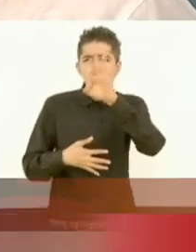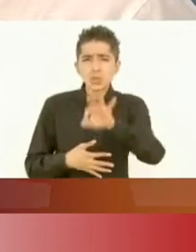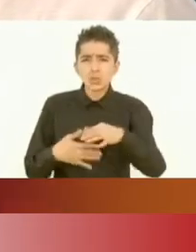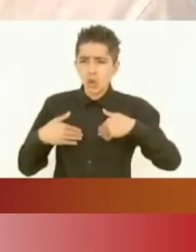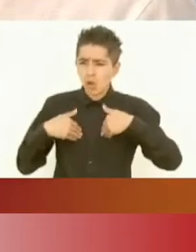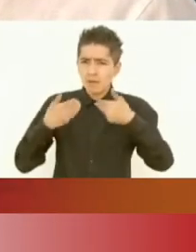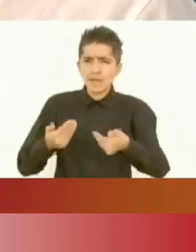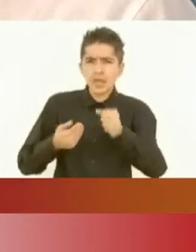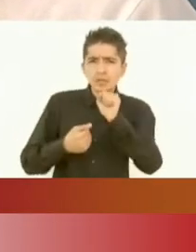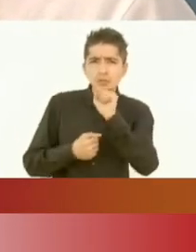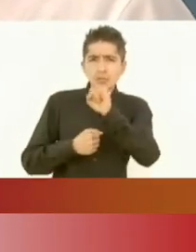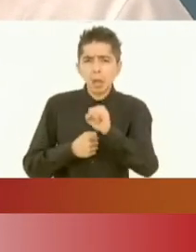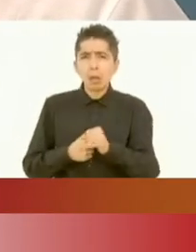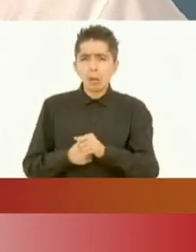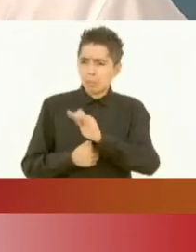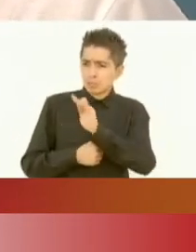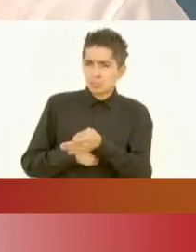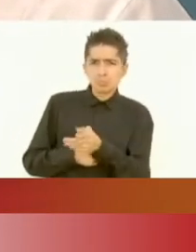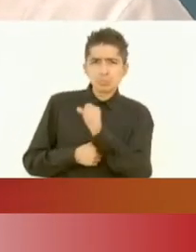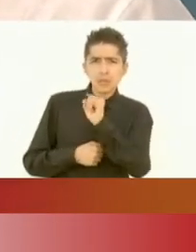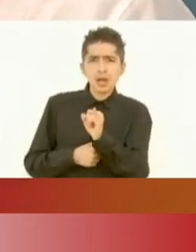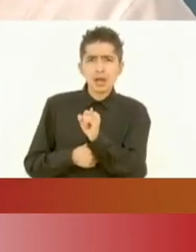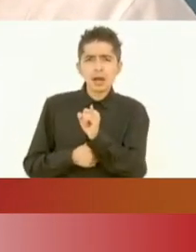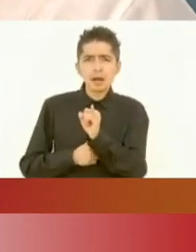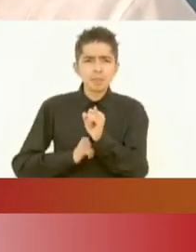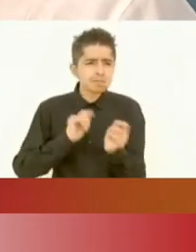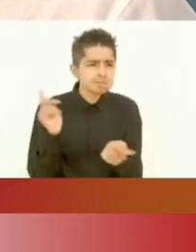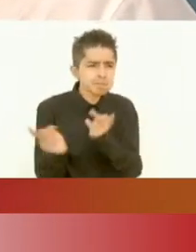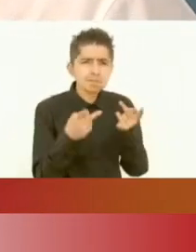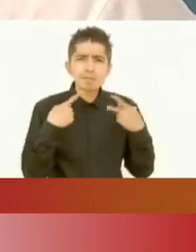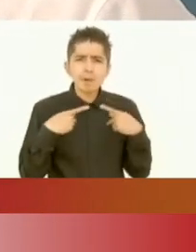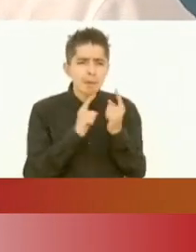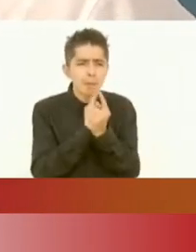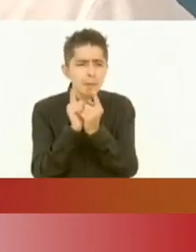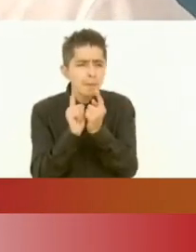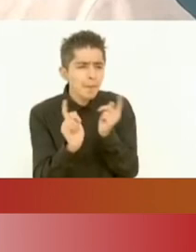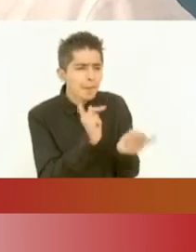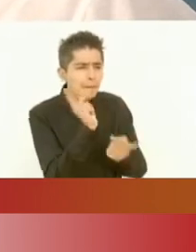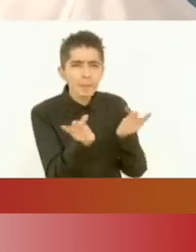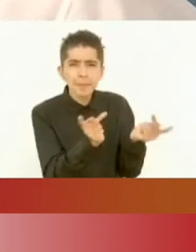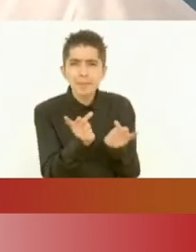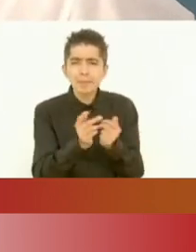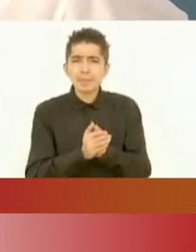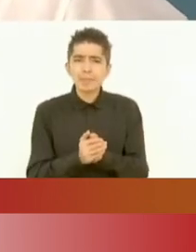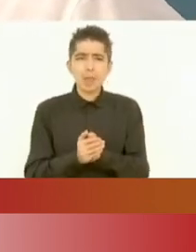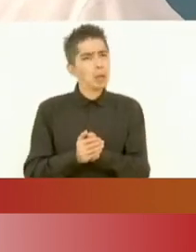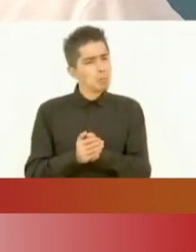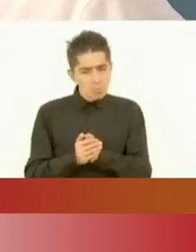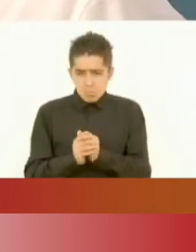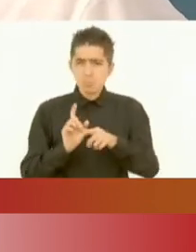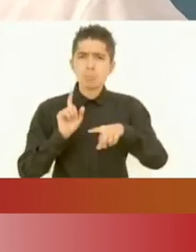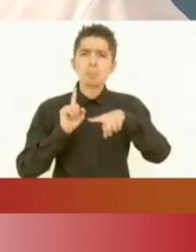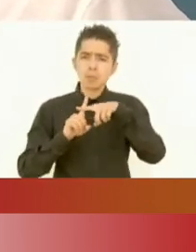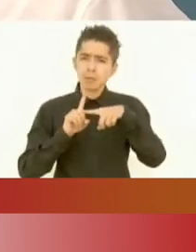de aceptación. De modo que vamos bien,